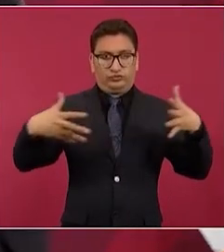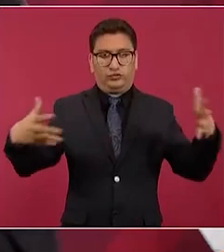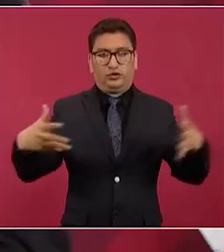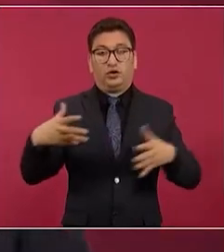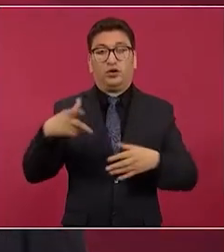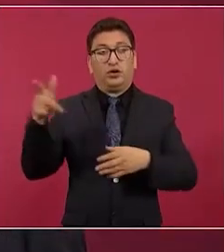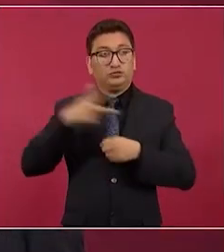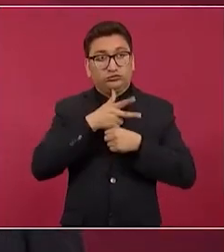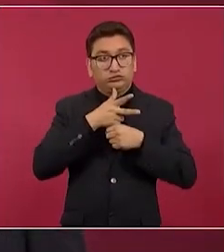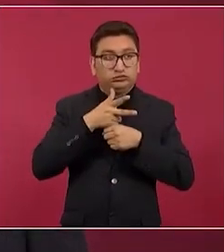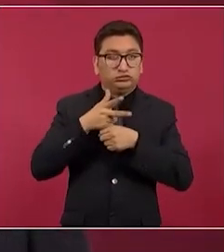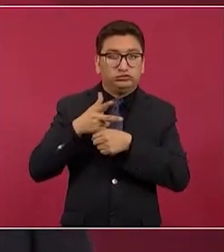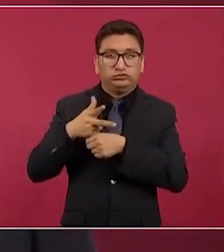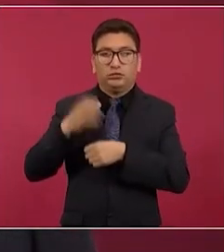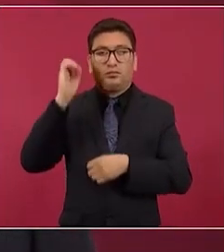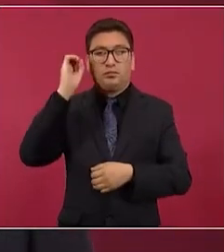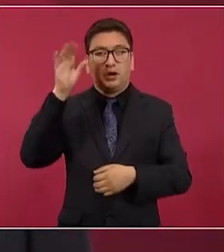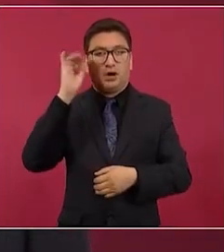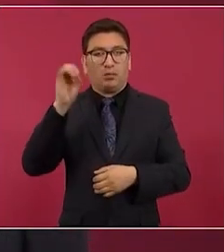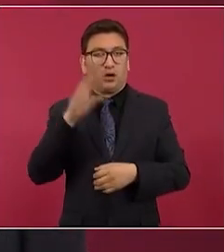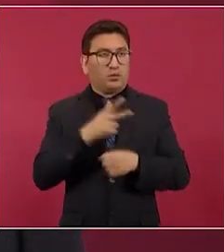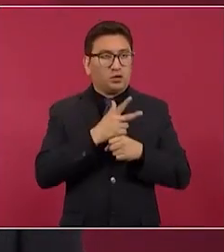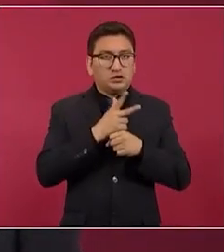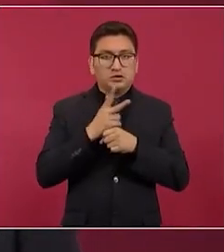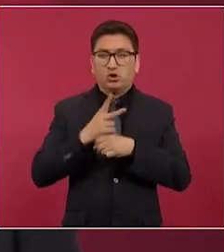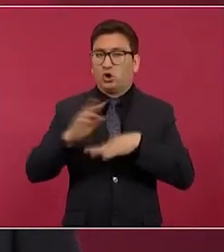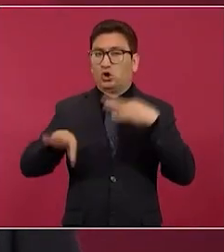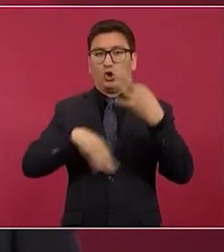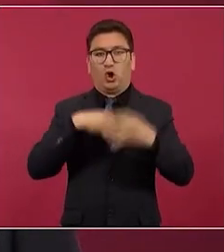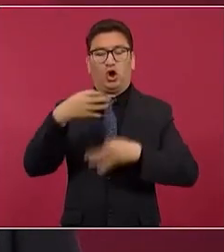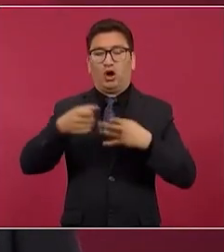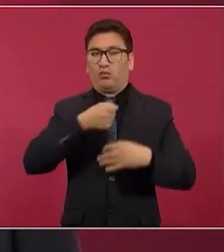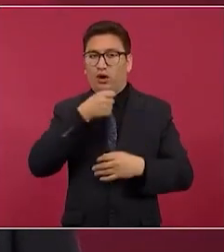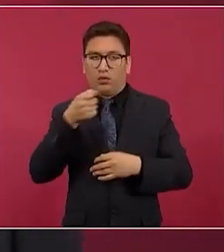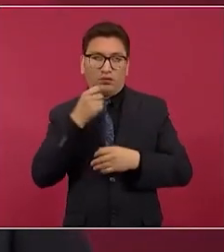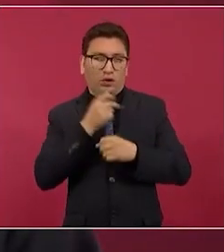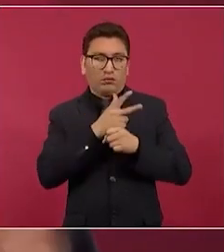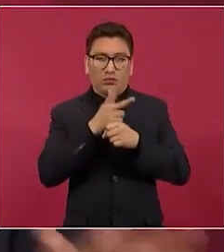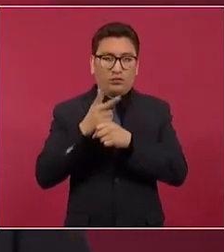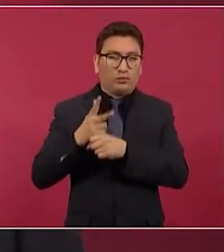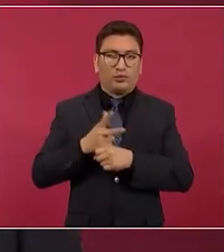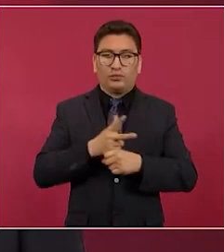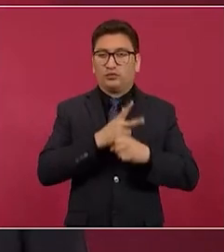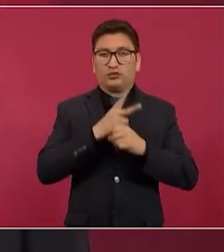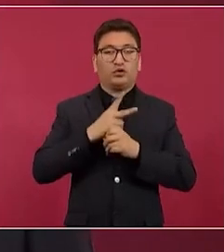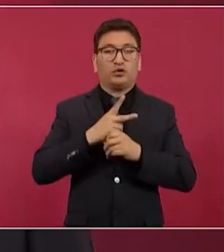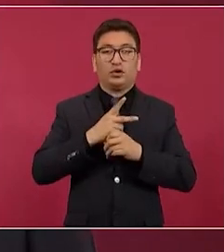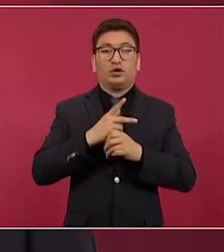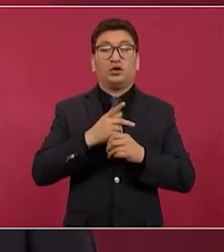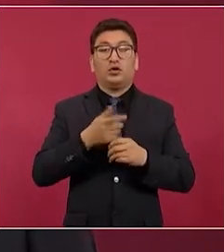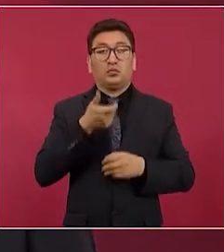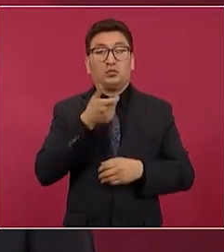transmiten en vivo todos los medios, es como cadena nacional,